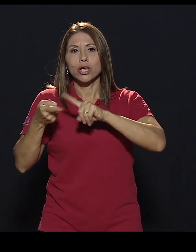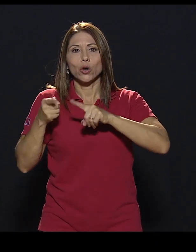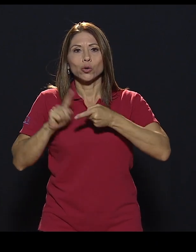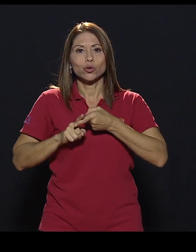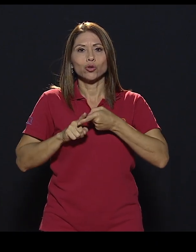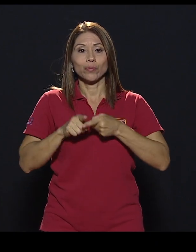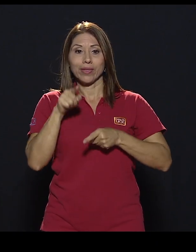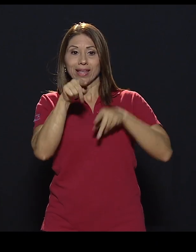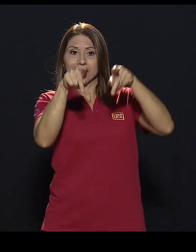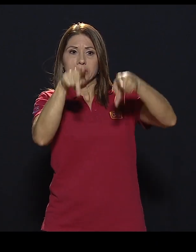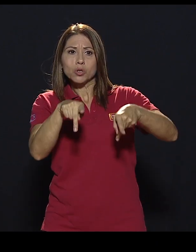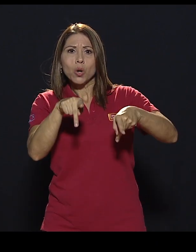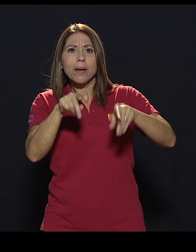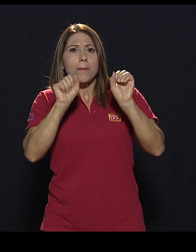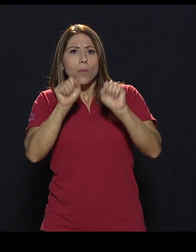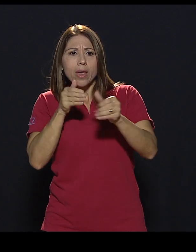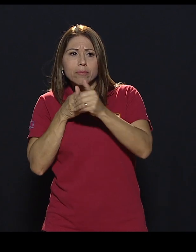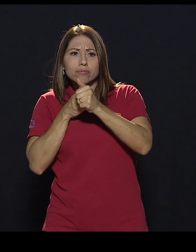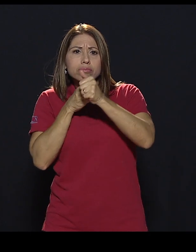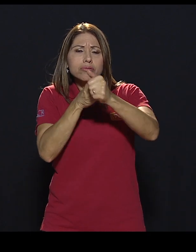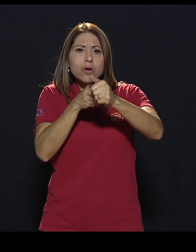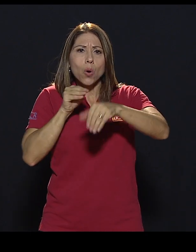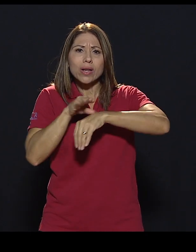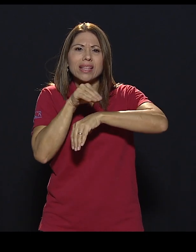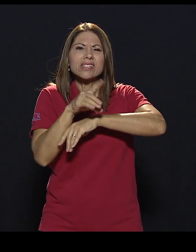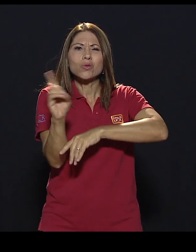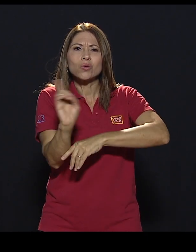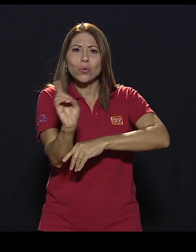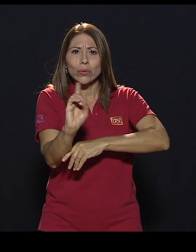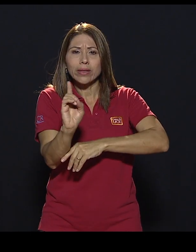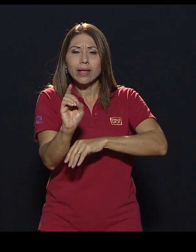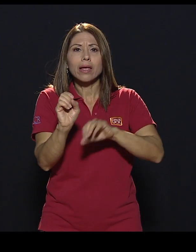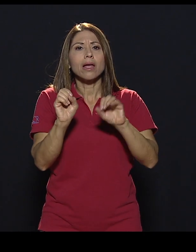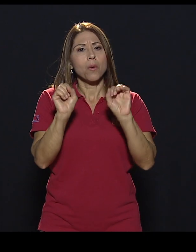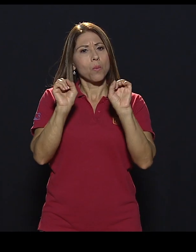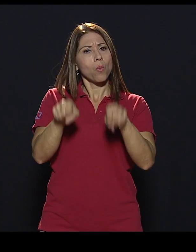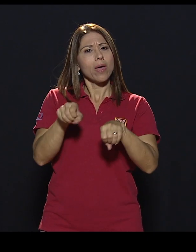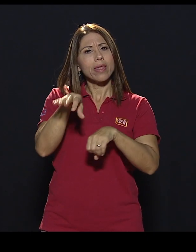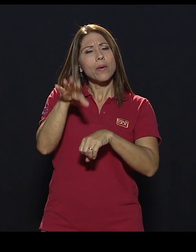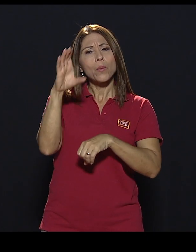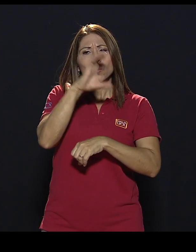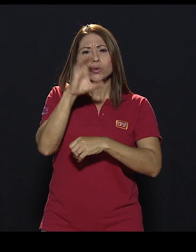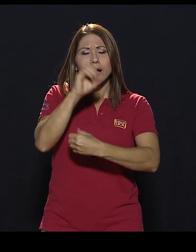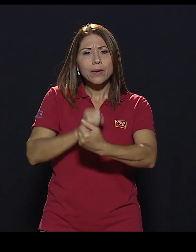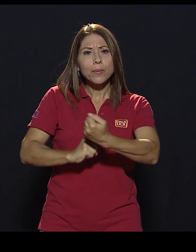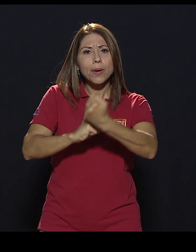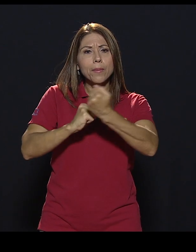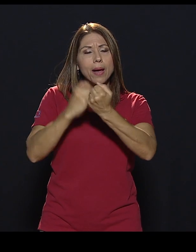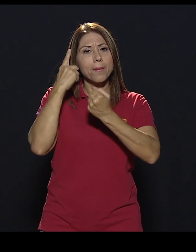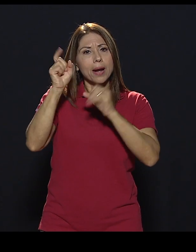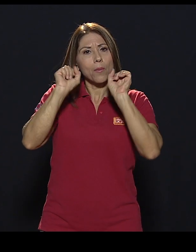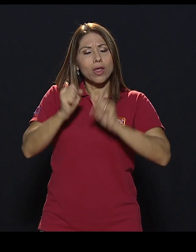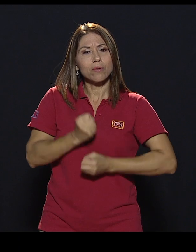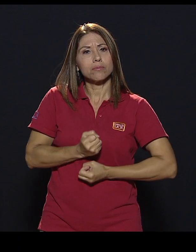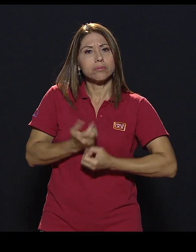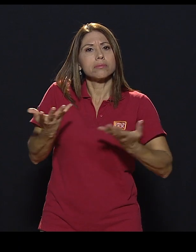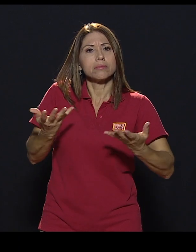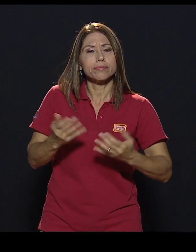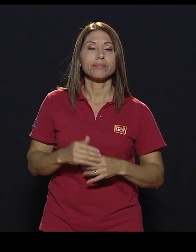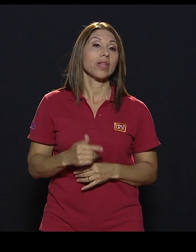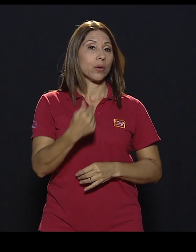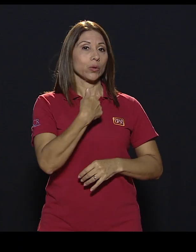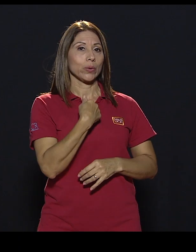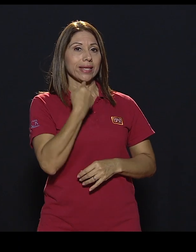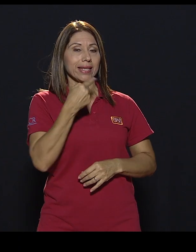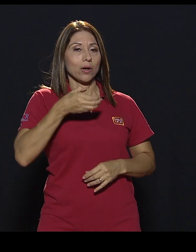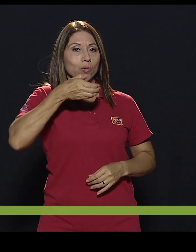¿Qué orientación puede recibir? ¿Dónde puede buscar ese respaldo para poder manifestarse tal como es? Claro, yo uno de los